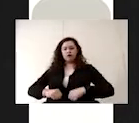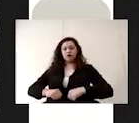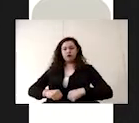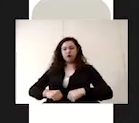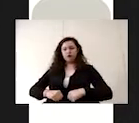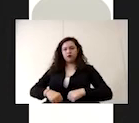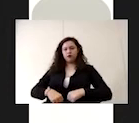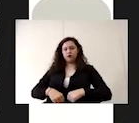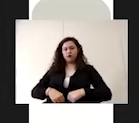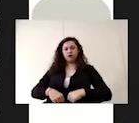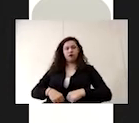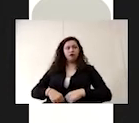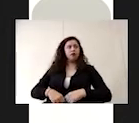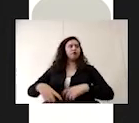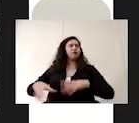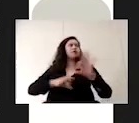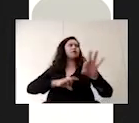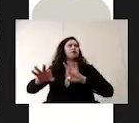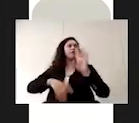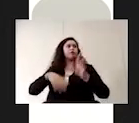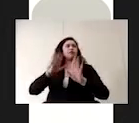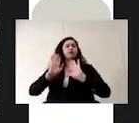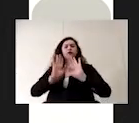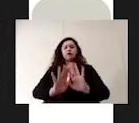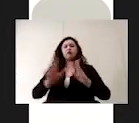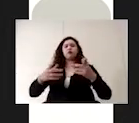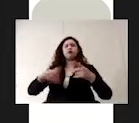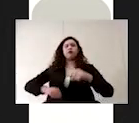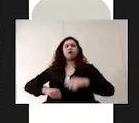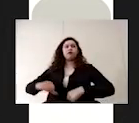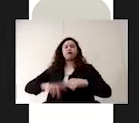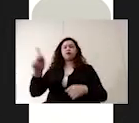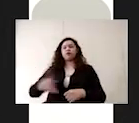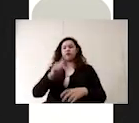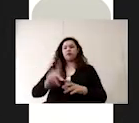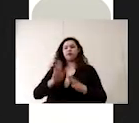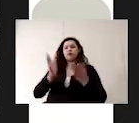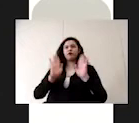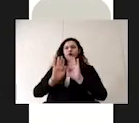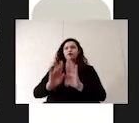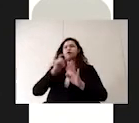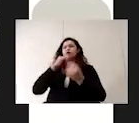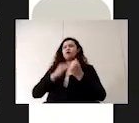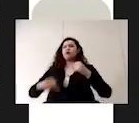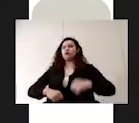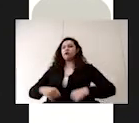la suspensión de labores, la restricción de actividades públicas y la restricción de actividades